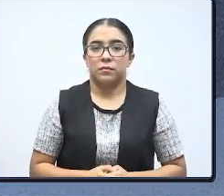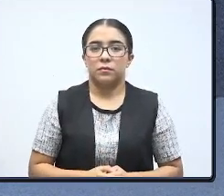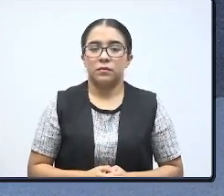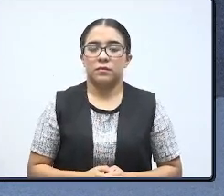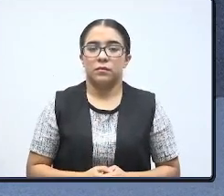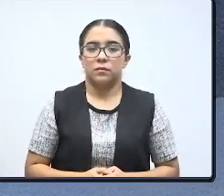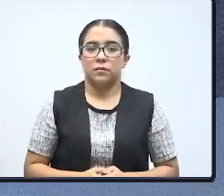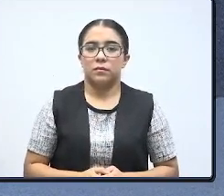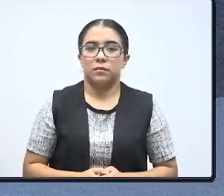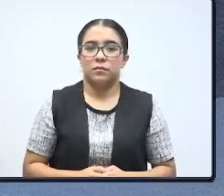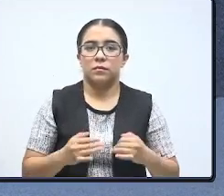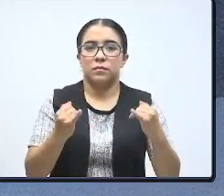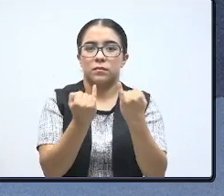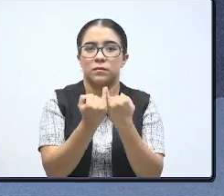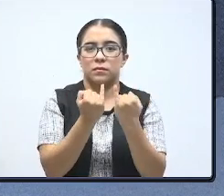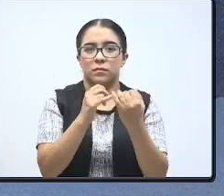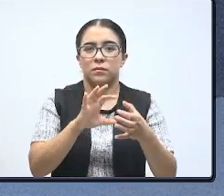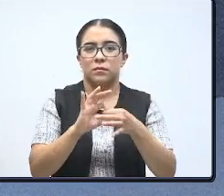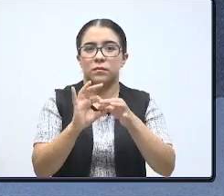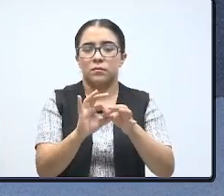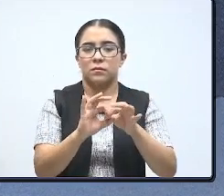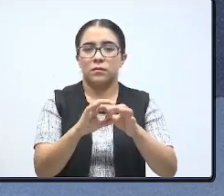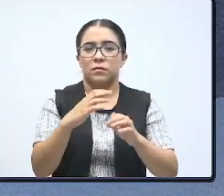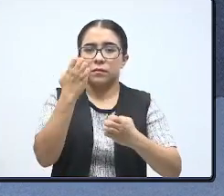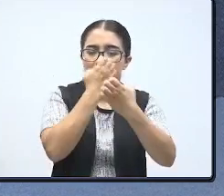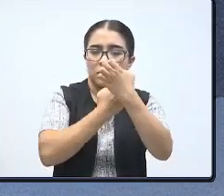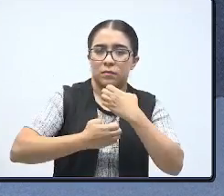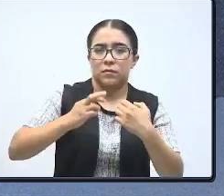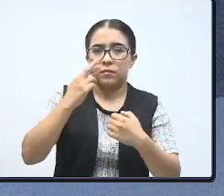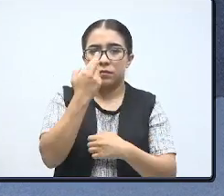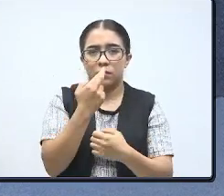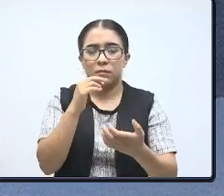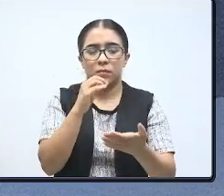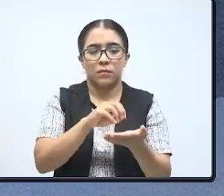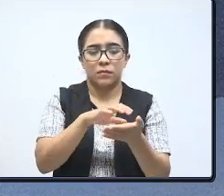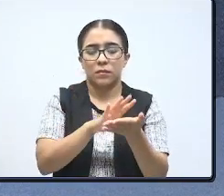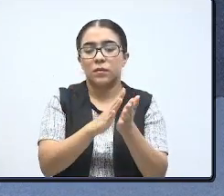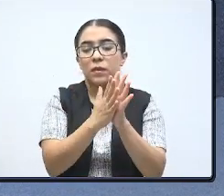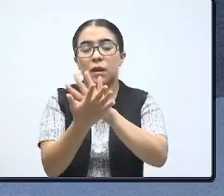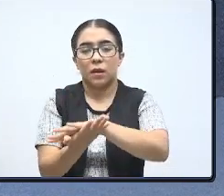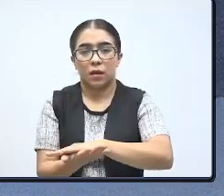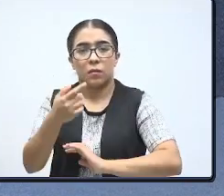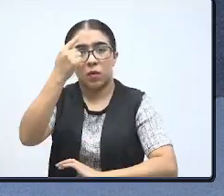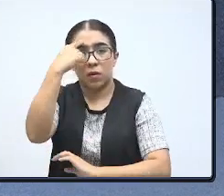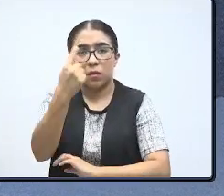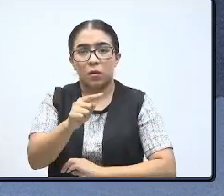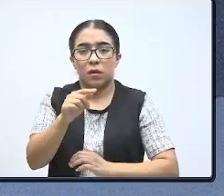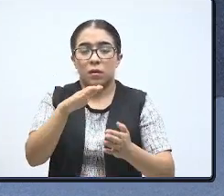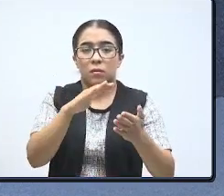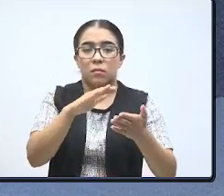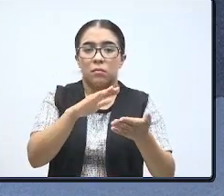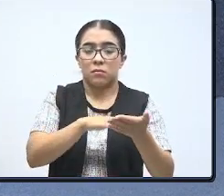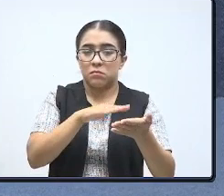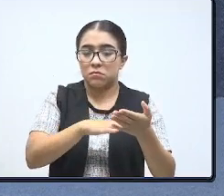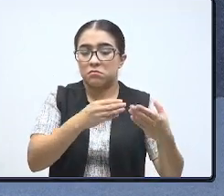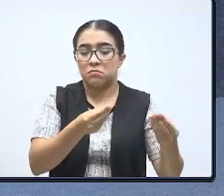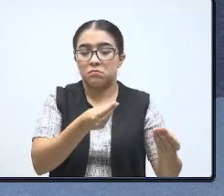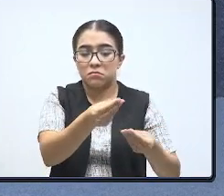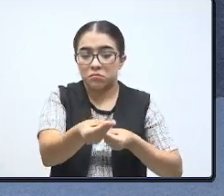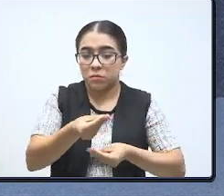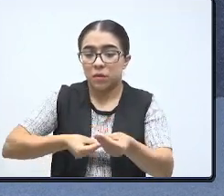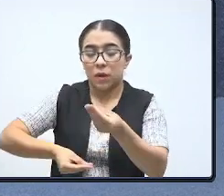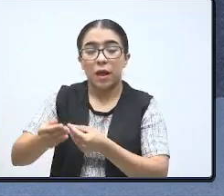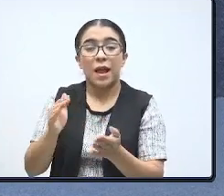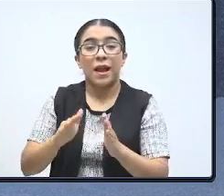elaborar, editar, mantener actualizados, distribuir y utilizar materiales educativos, entre ellos